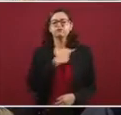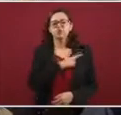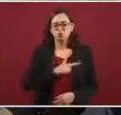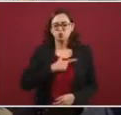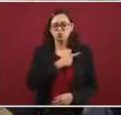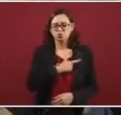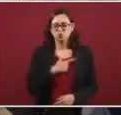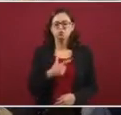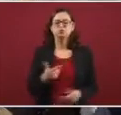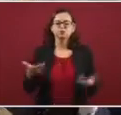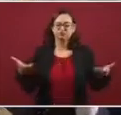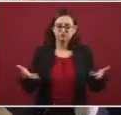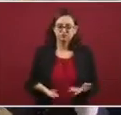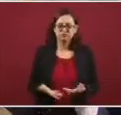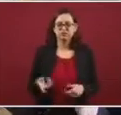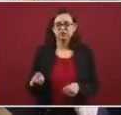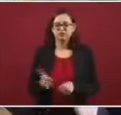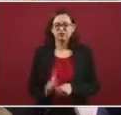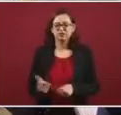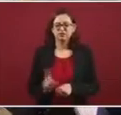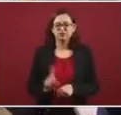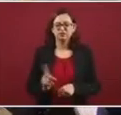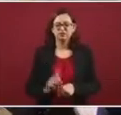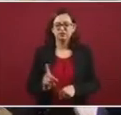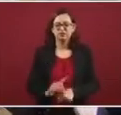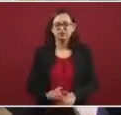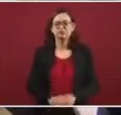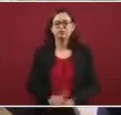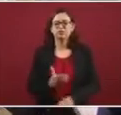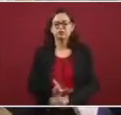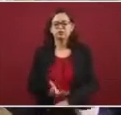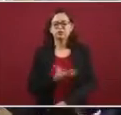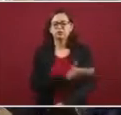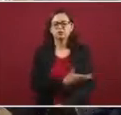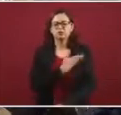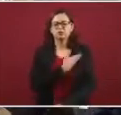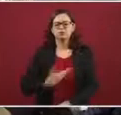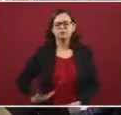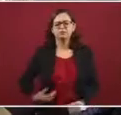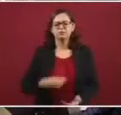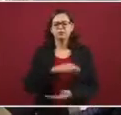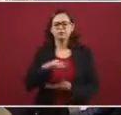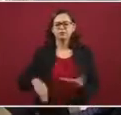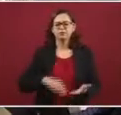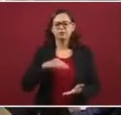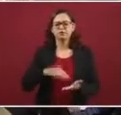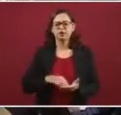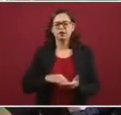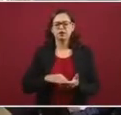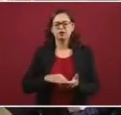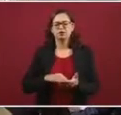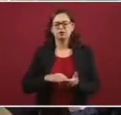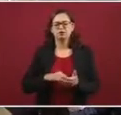Ahora, en compañía de la presidenta municipal de Naucalpan,